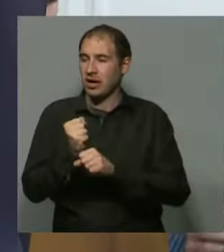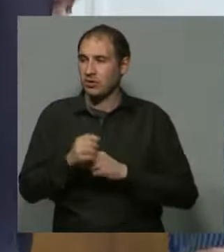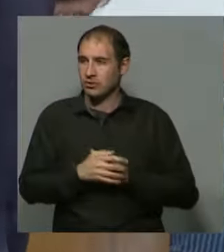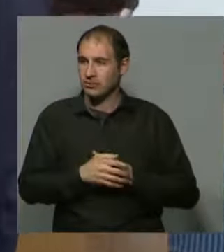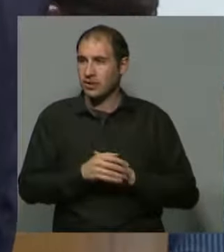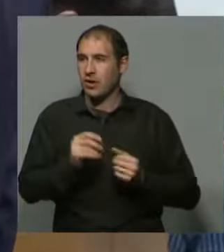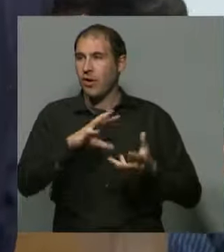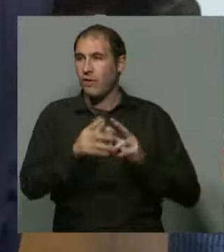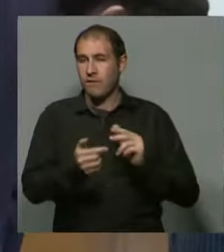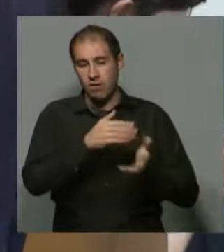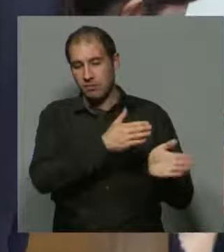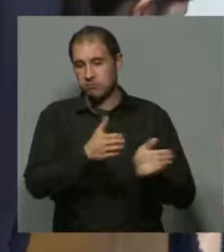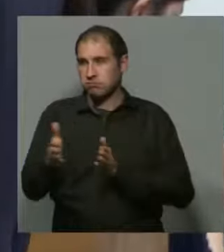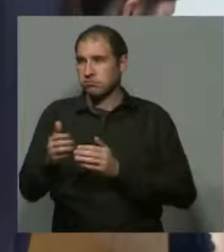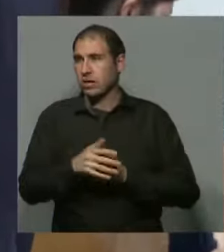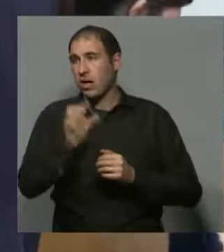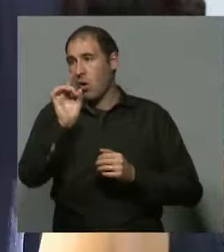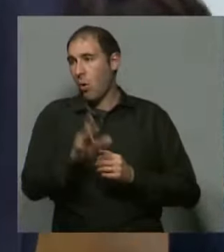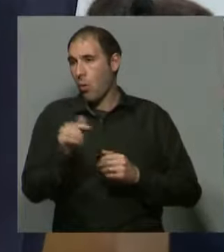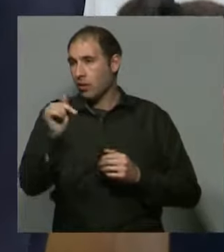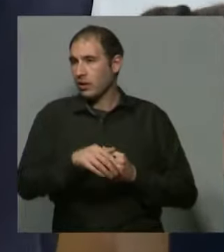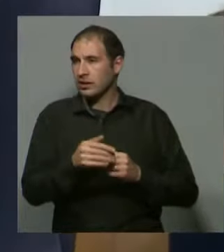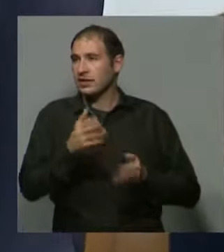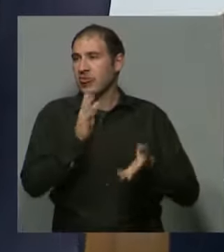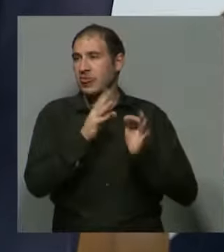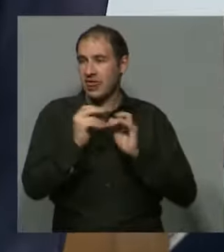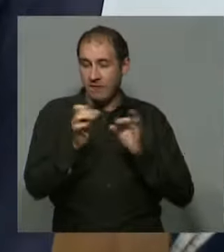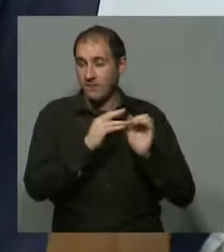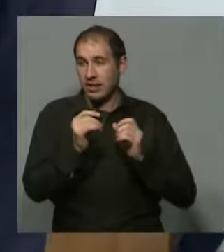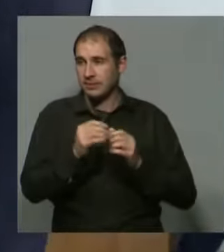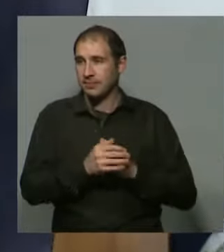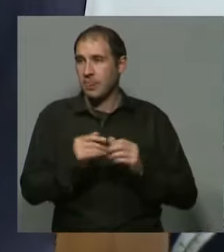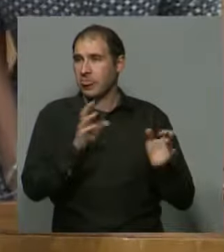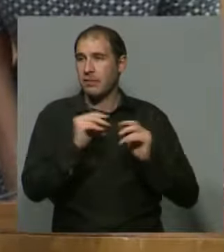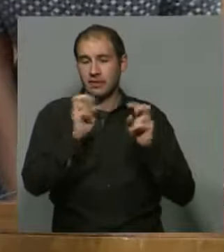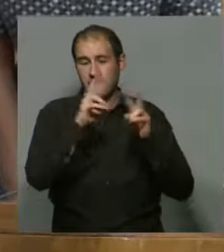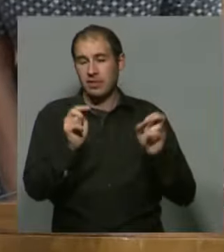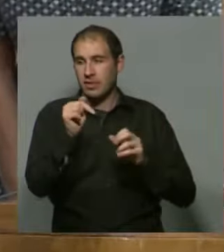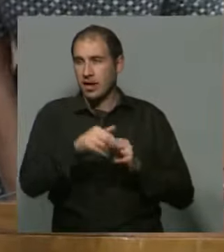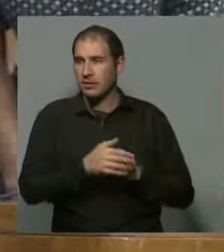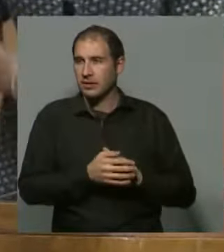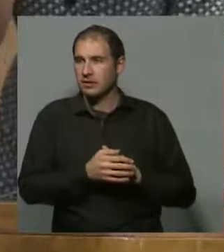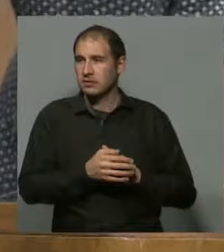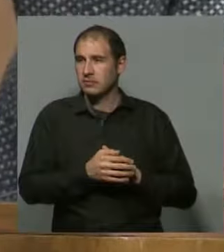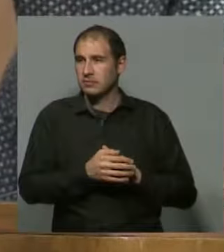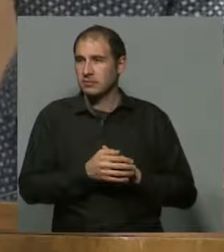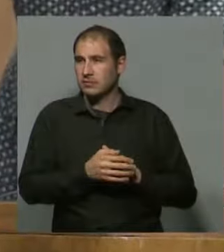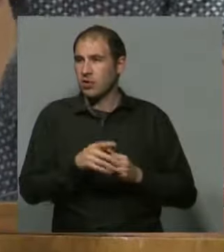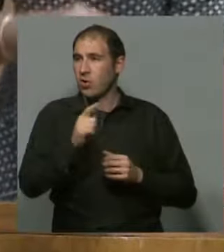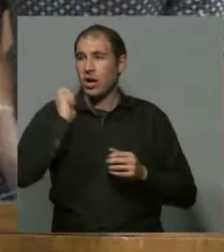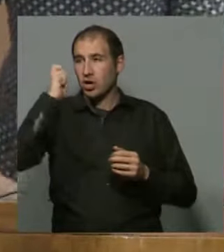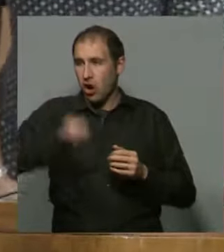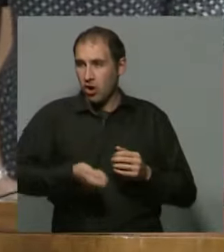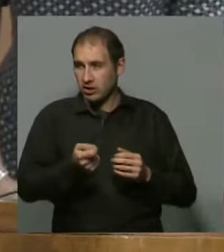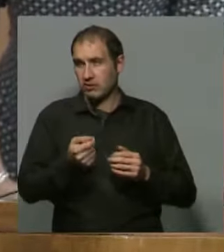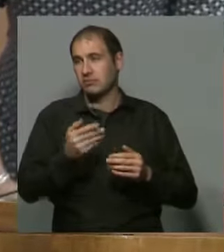así de esta manera le damos exclusividad al tratamiento de esas causas que llegan a la Corte